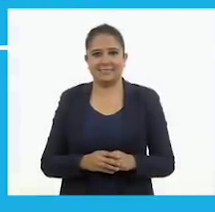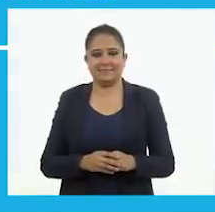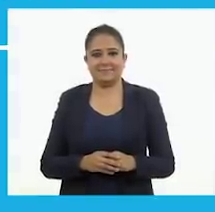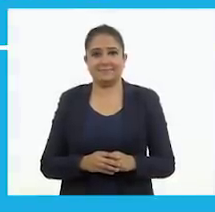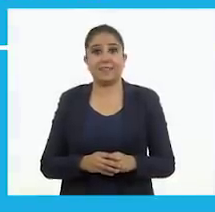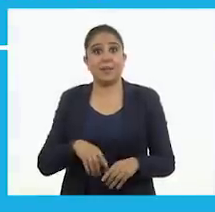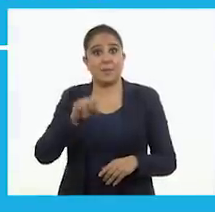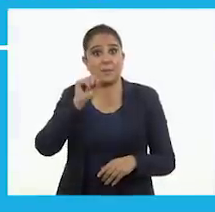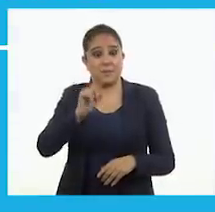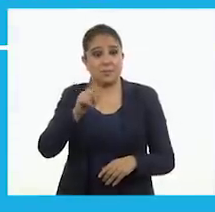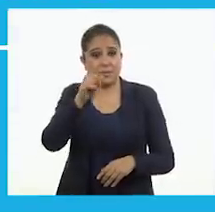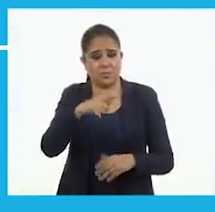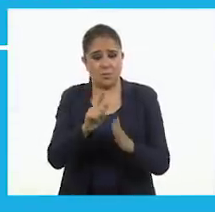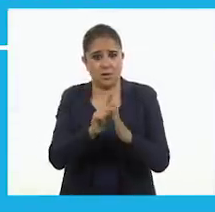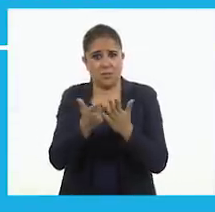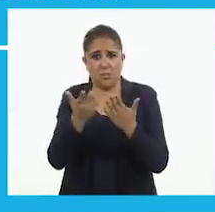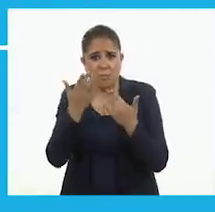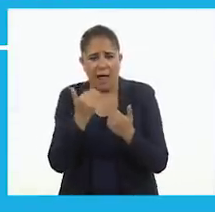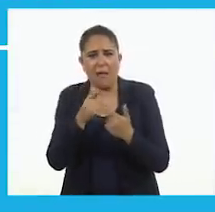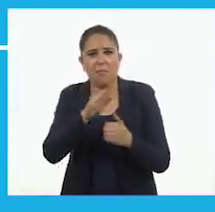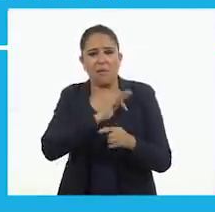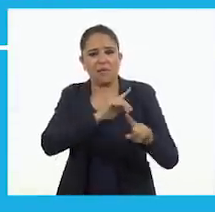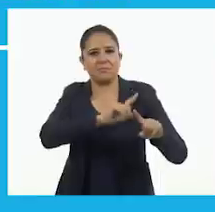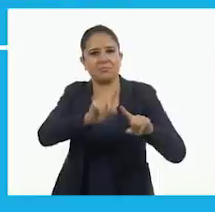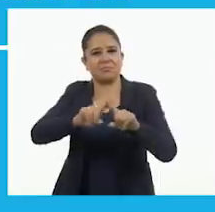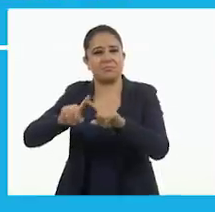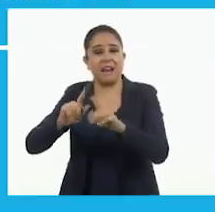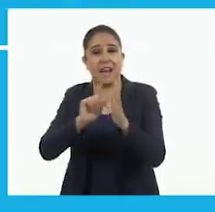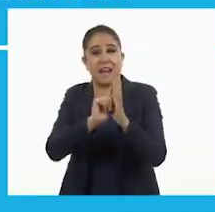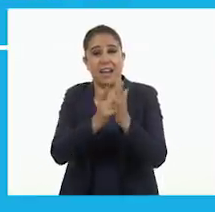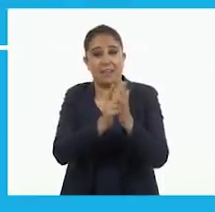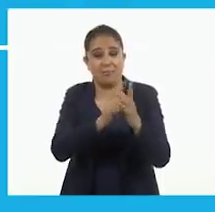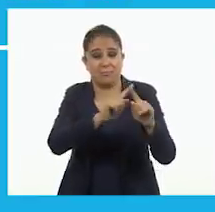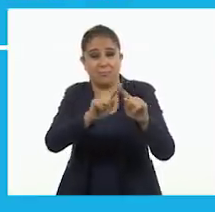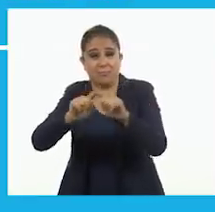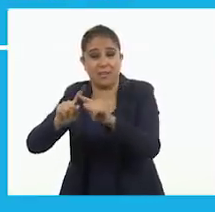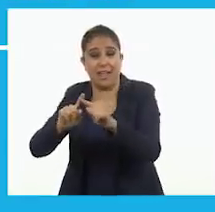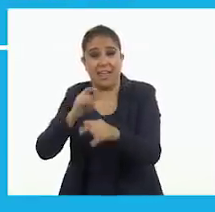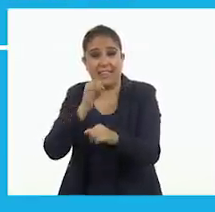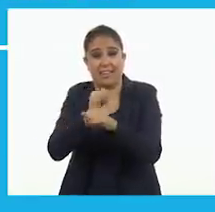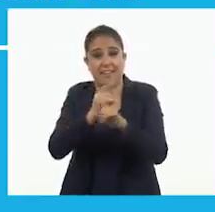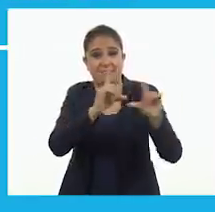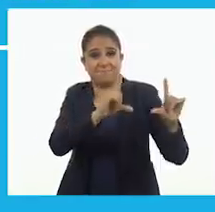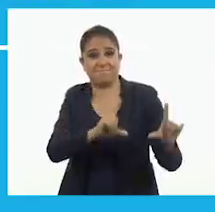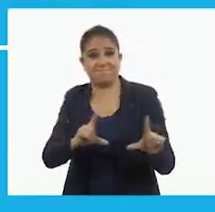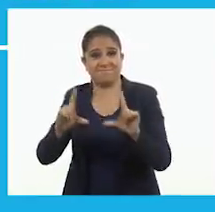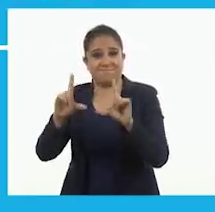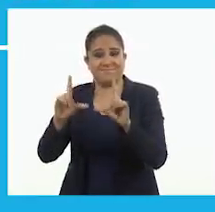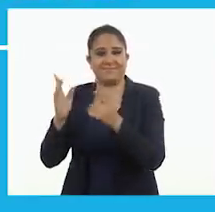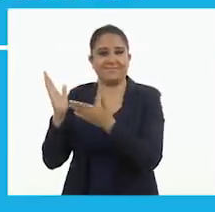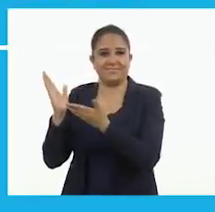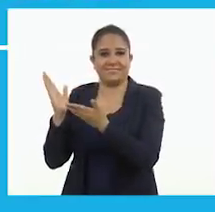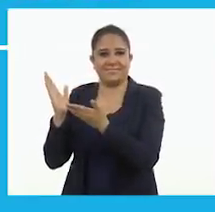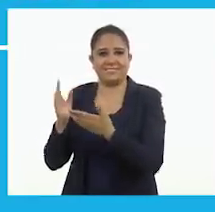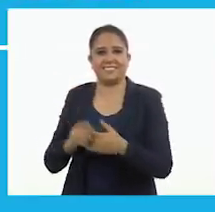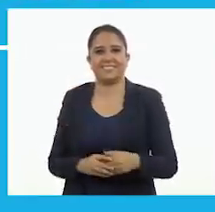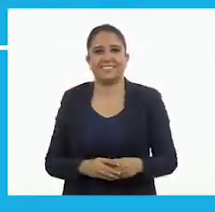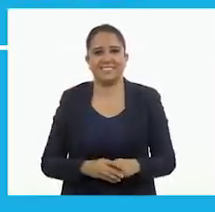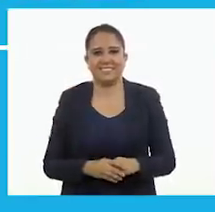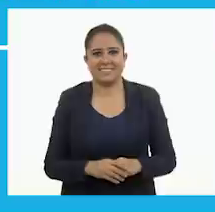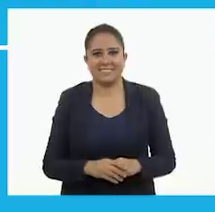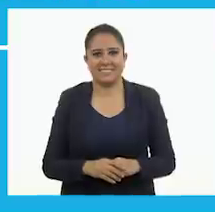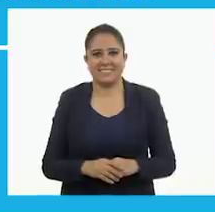También puedes encontrar los libros de texto en la página conalitej.cep.gov.mx